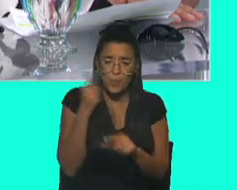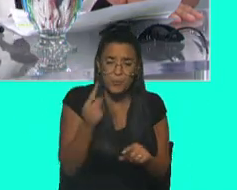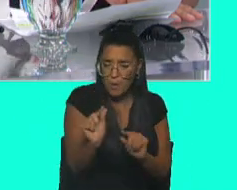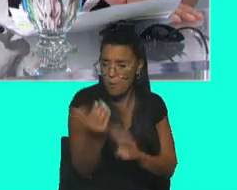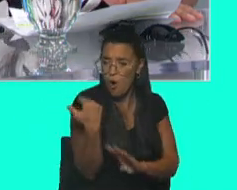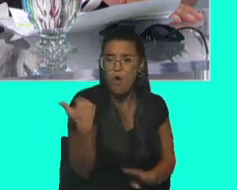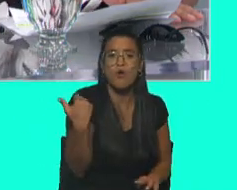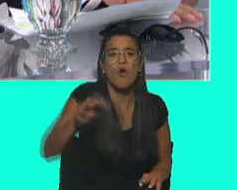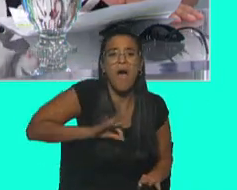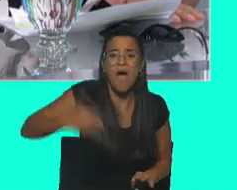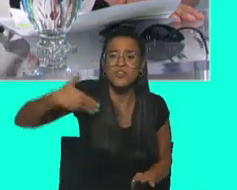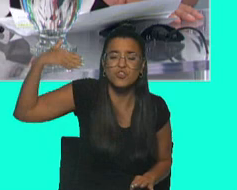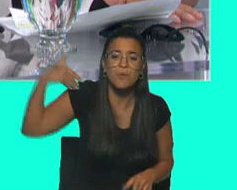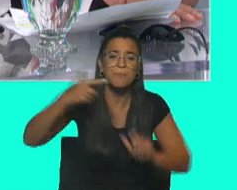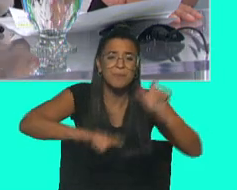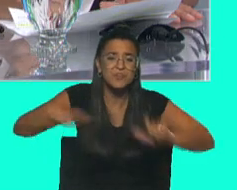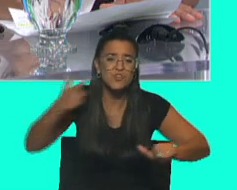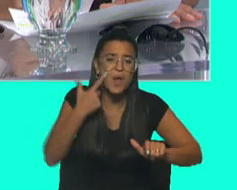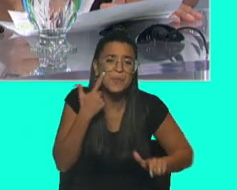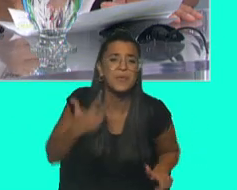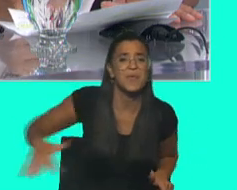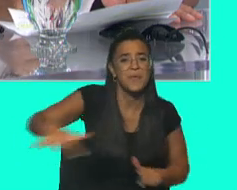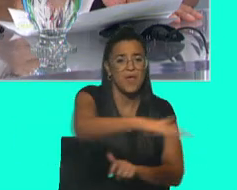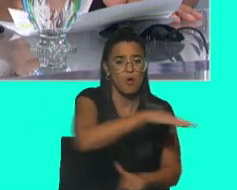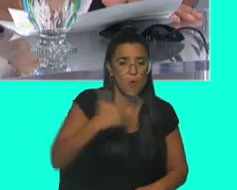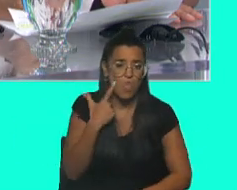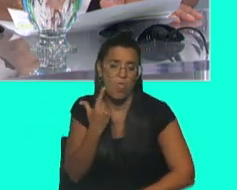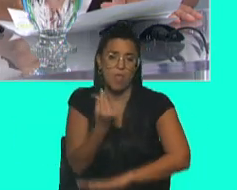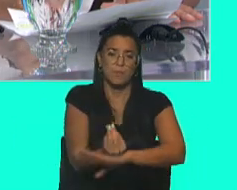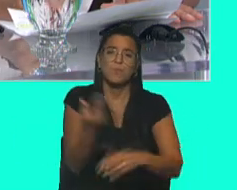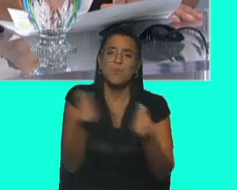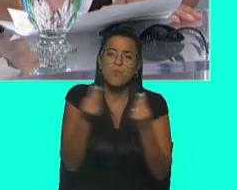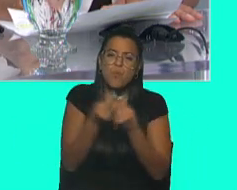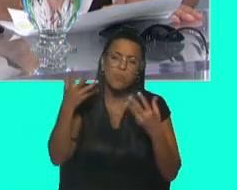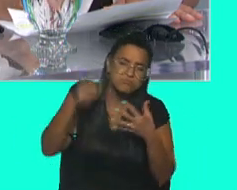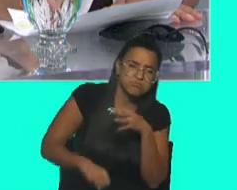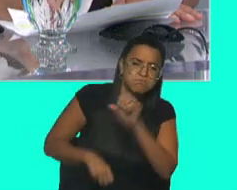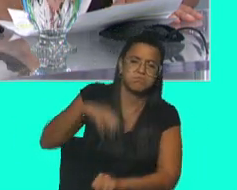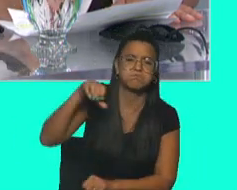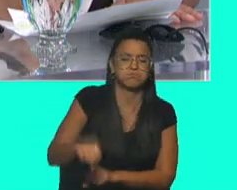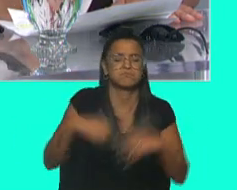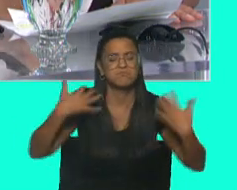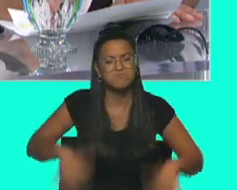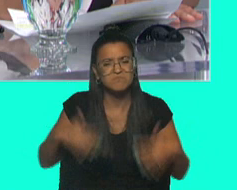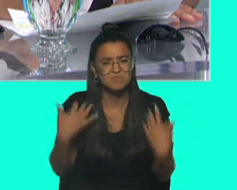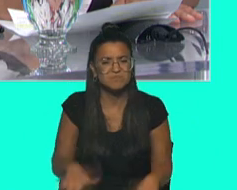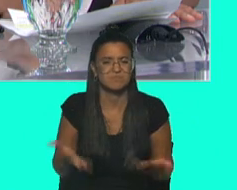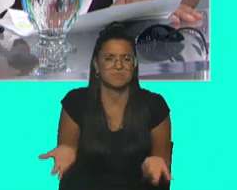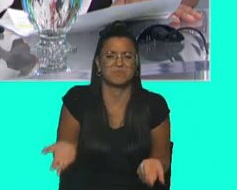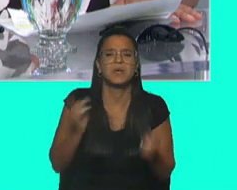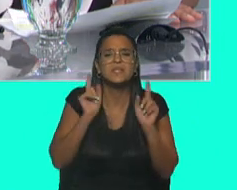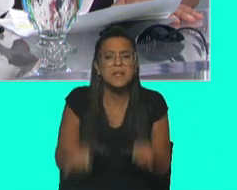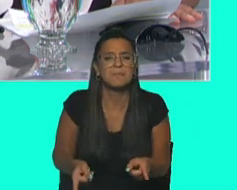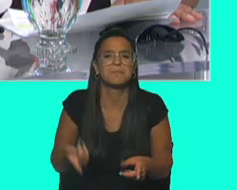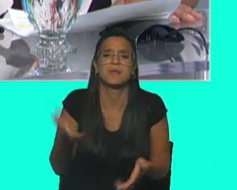de la gente que vive en esas comunidades, muchas invasiones. Y también, por supuesto,